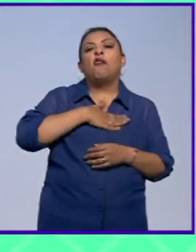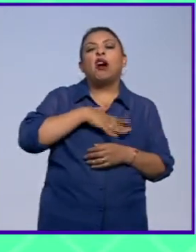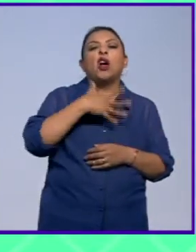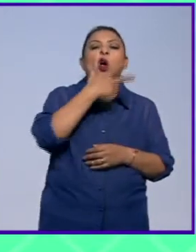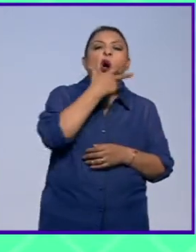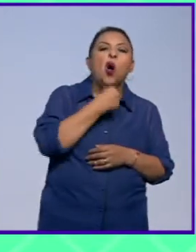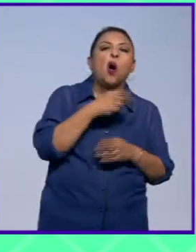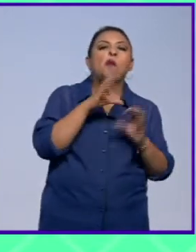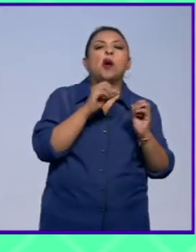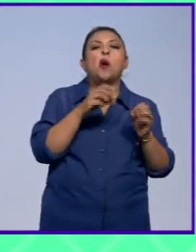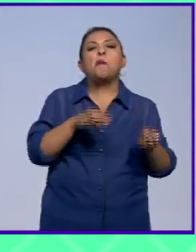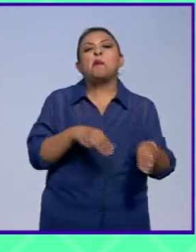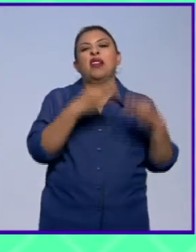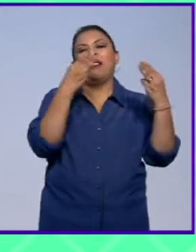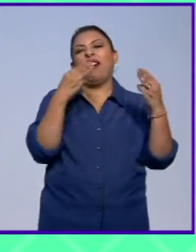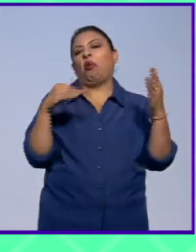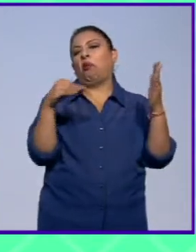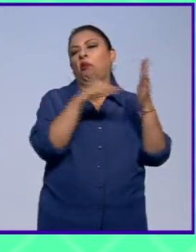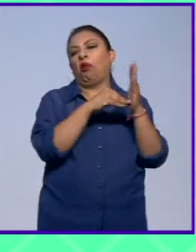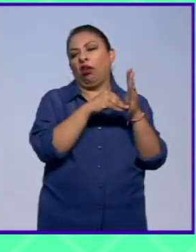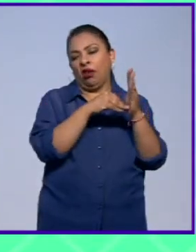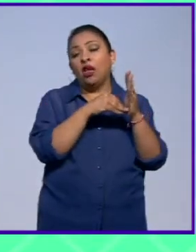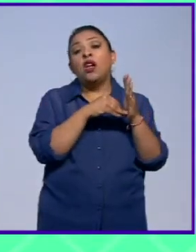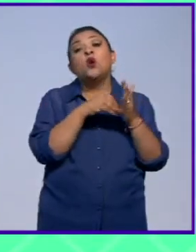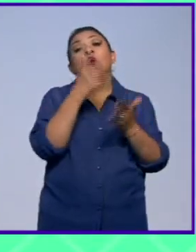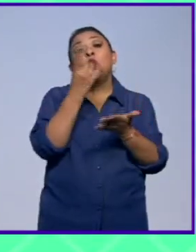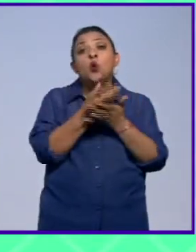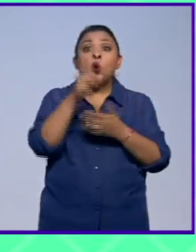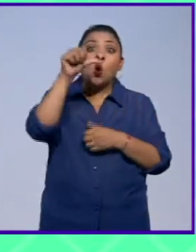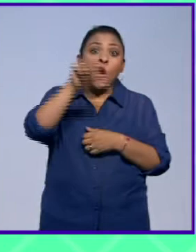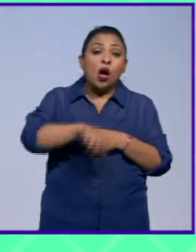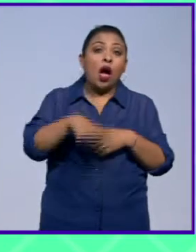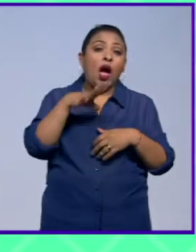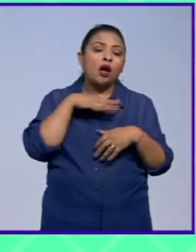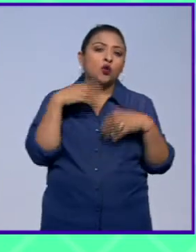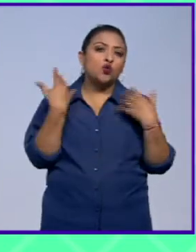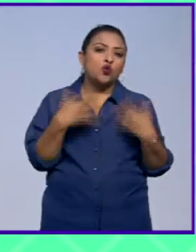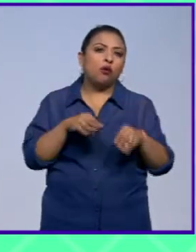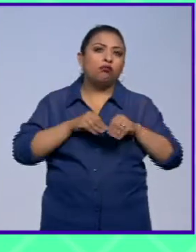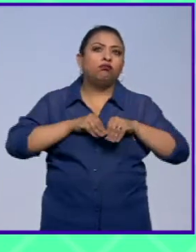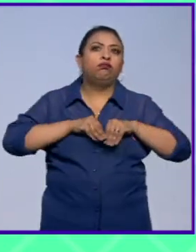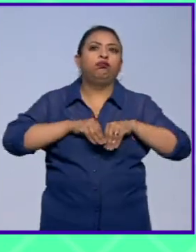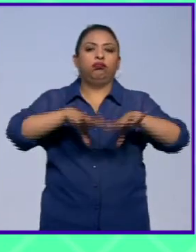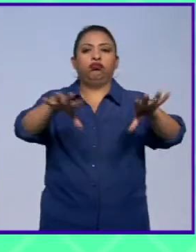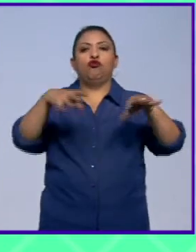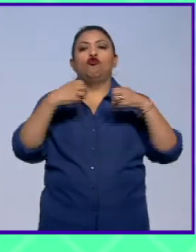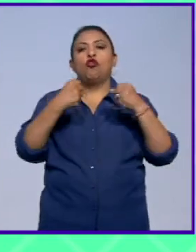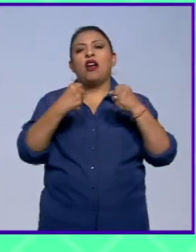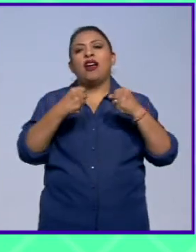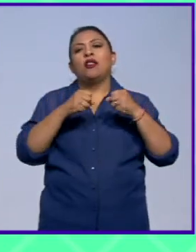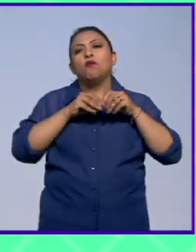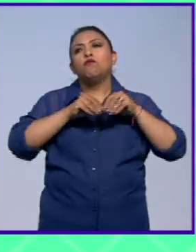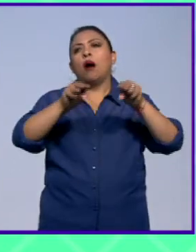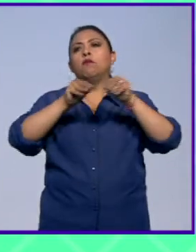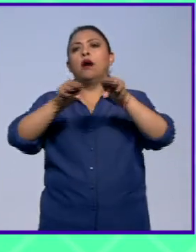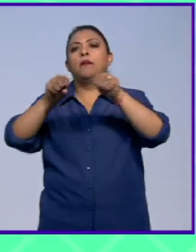o en el mercado. Solamente que tiene hoy en día una repercusión masiva, viral.